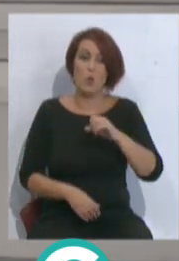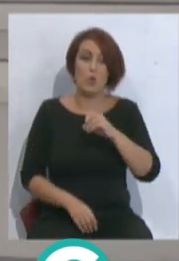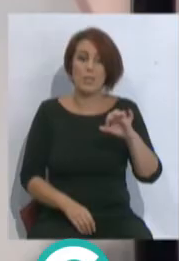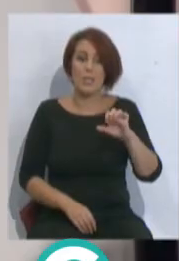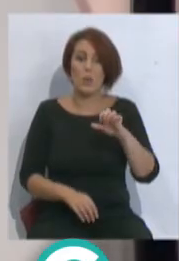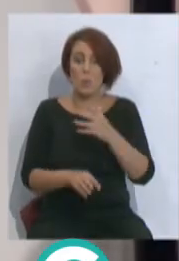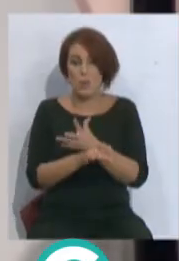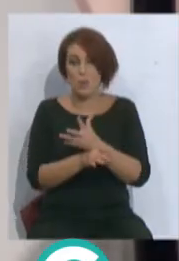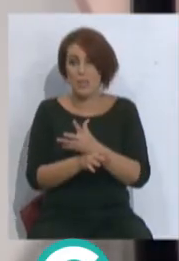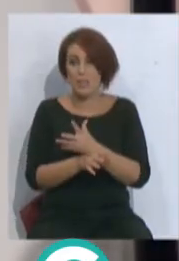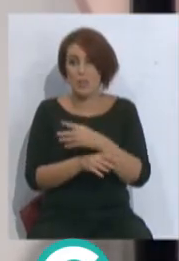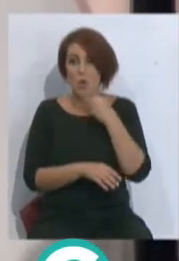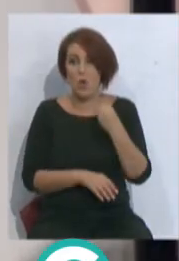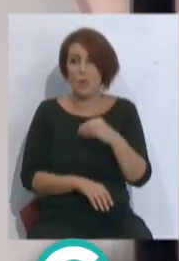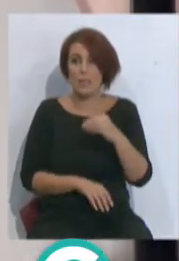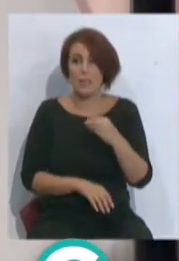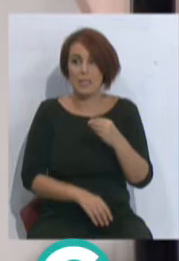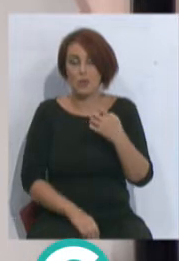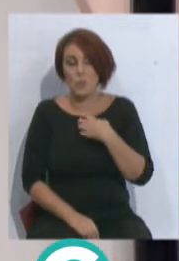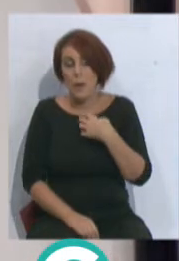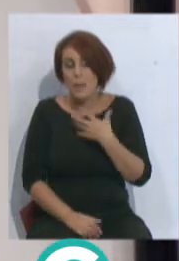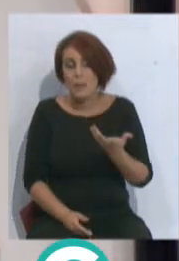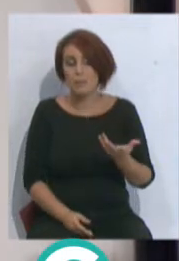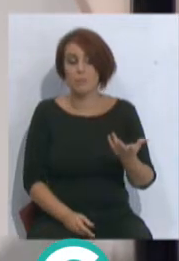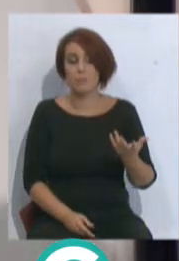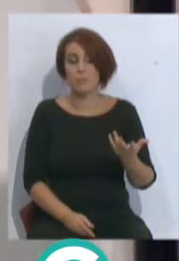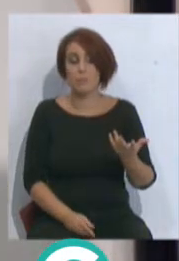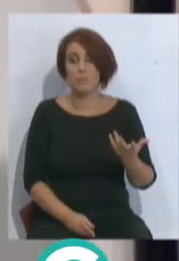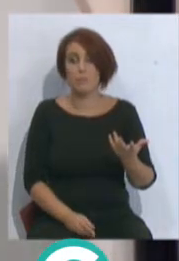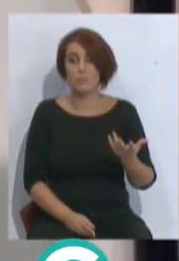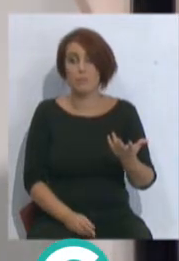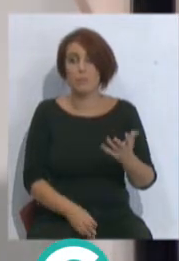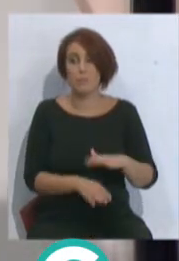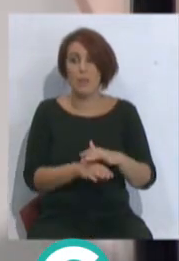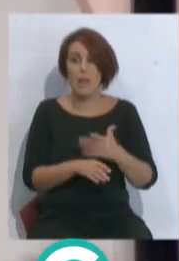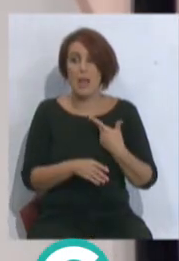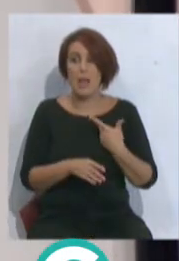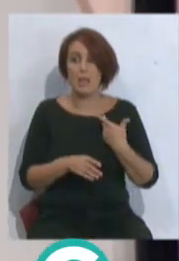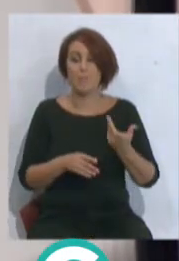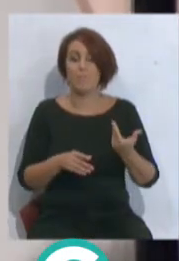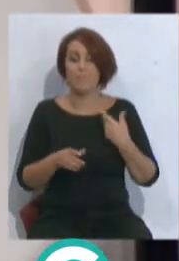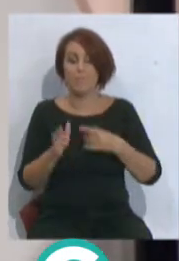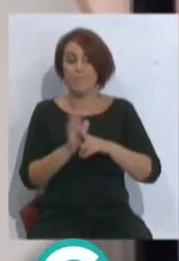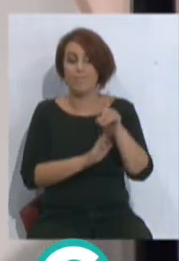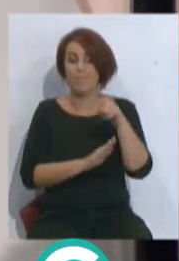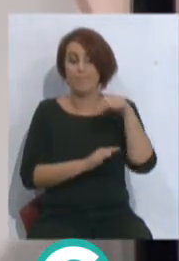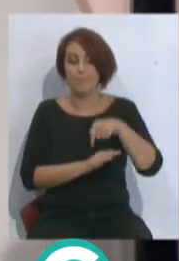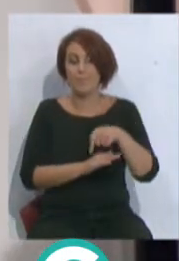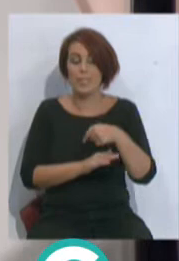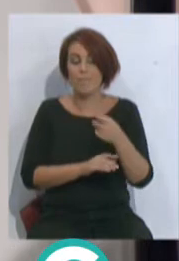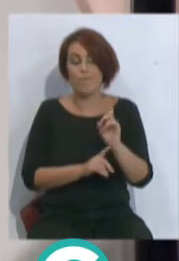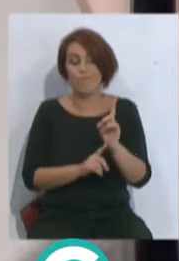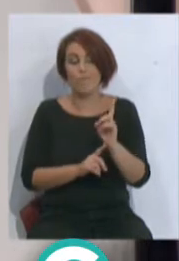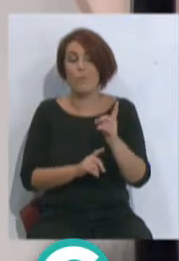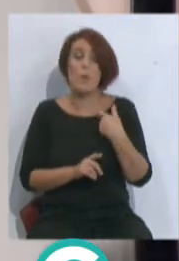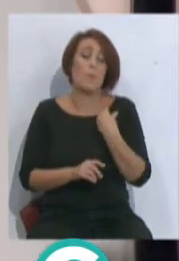incorporar jugadores jóvenes para que se termine de formar aquí, no vamos, o sea, la